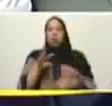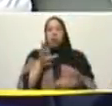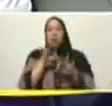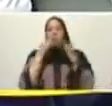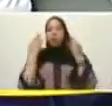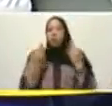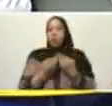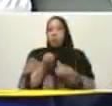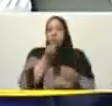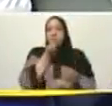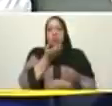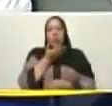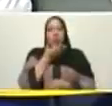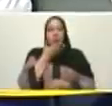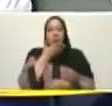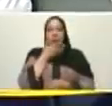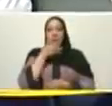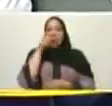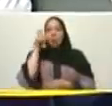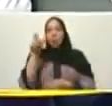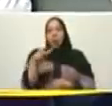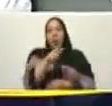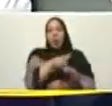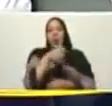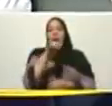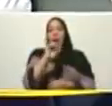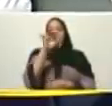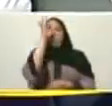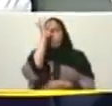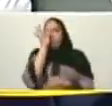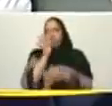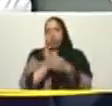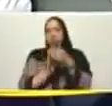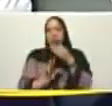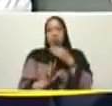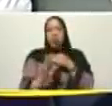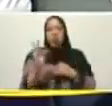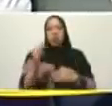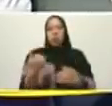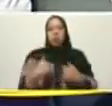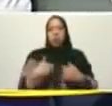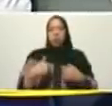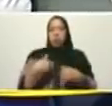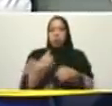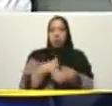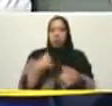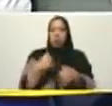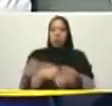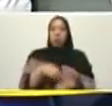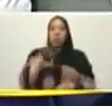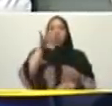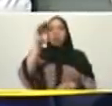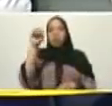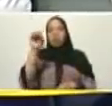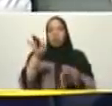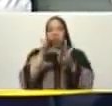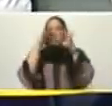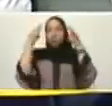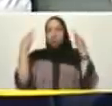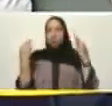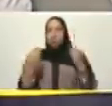quiero decirle a nuestro pueblo que tenga fe que así como estas 50 familias que están aquí